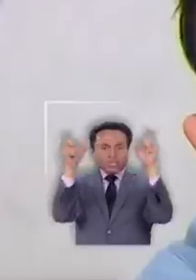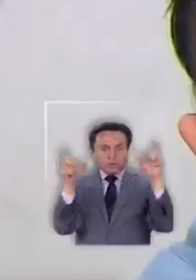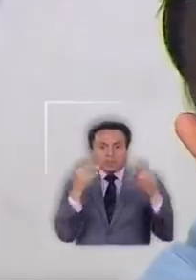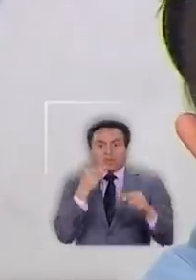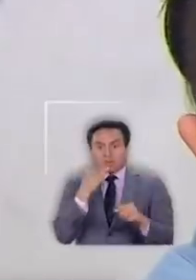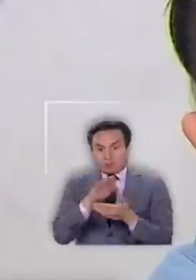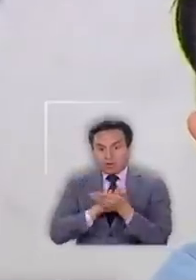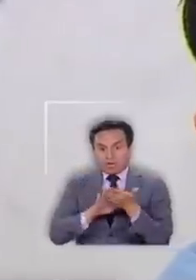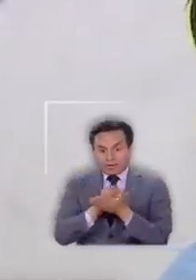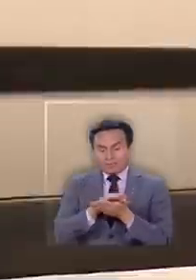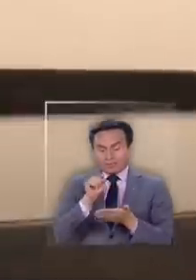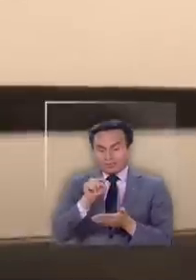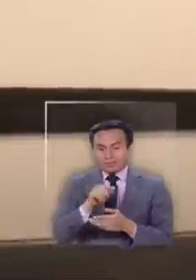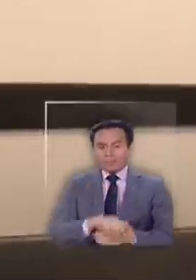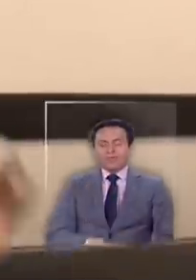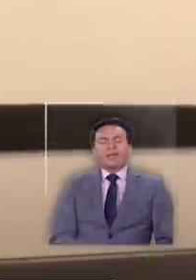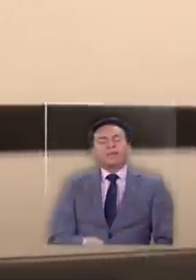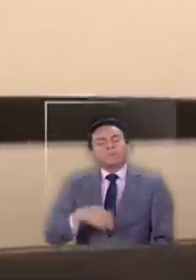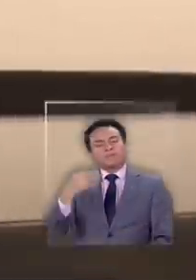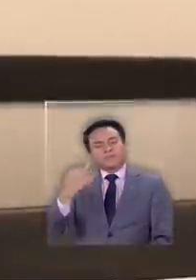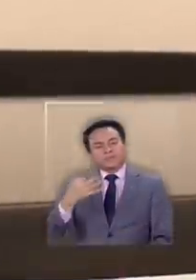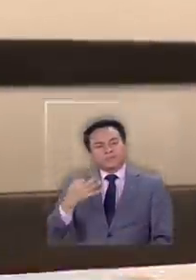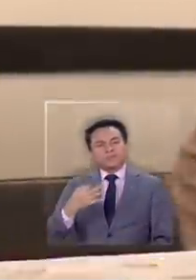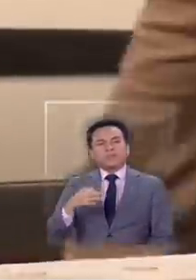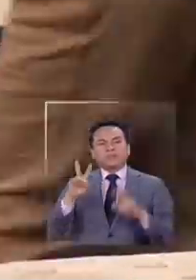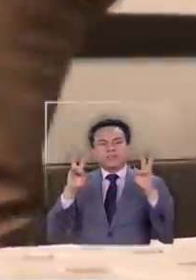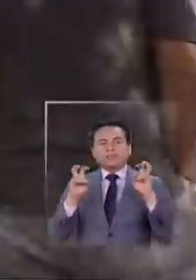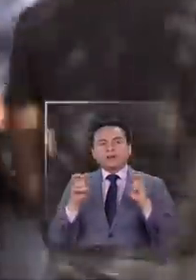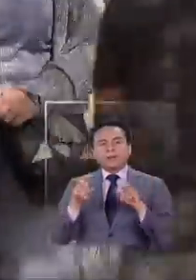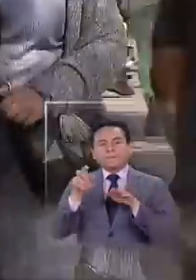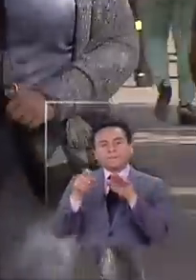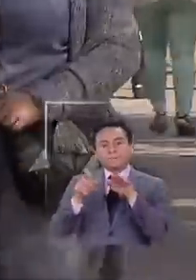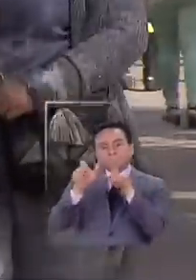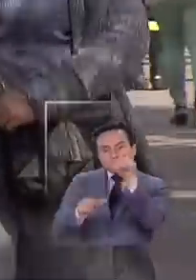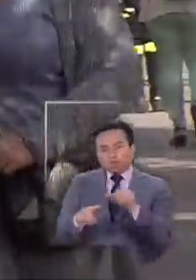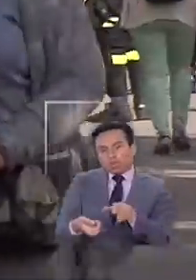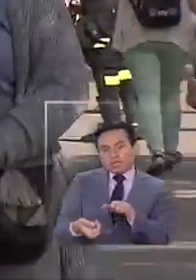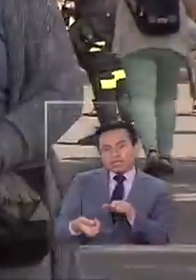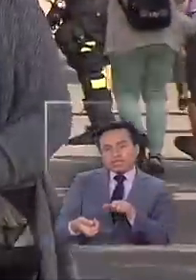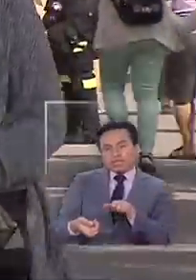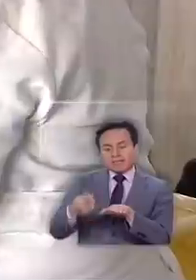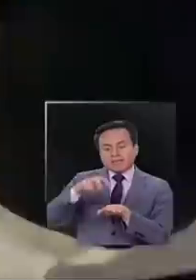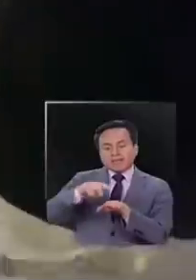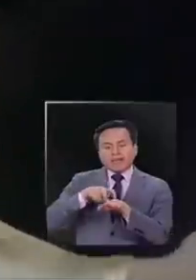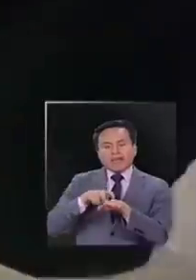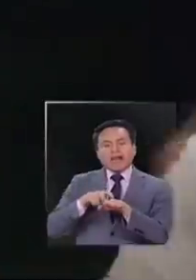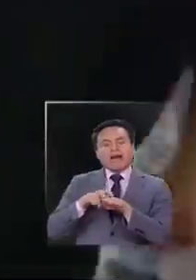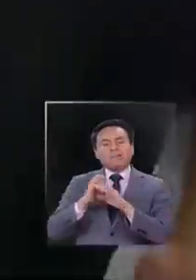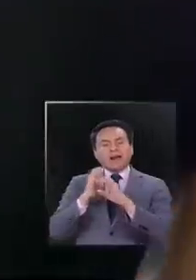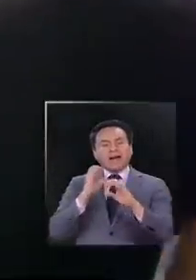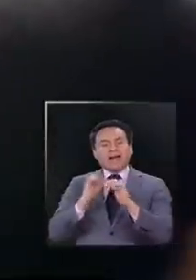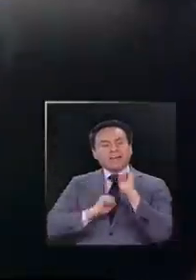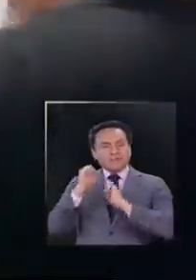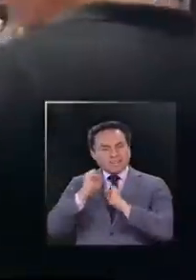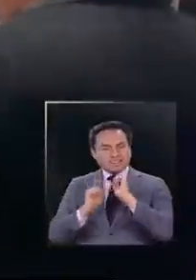por ejemplo. Los transportes de personal de empresa, las van del